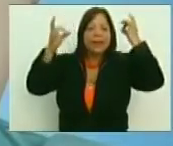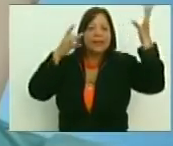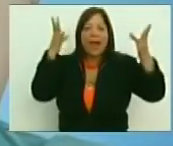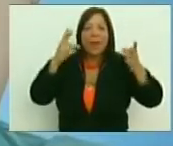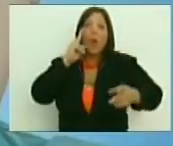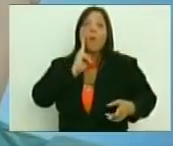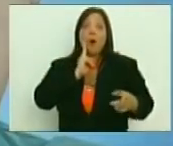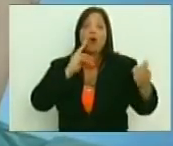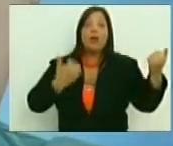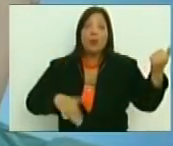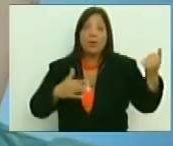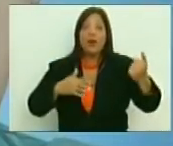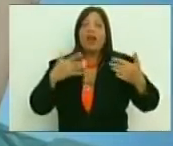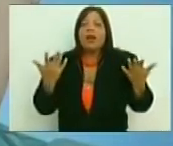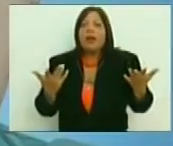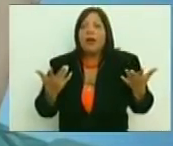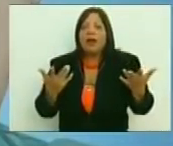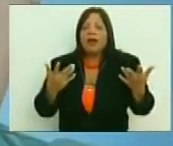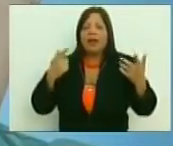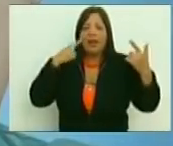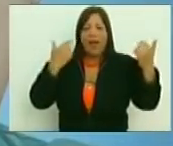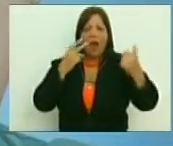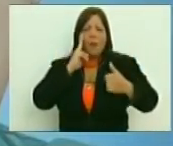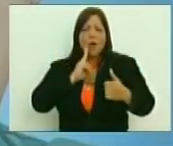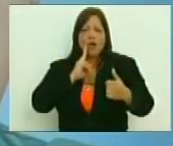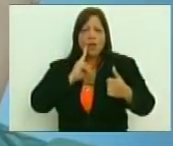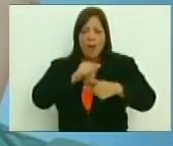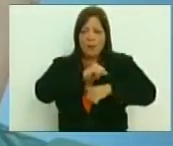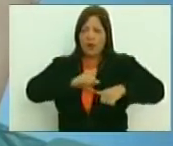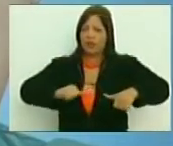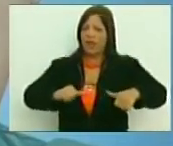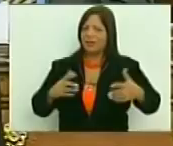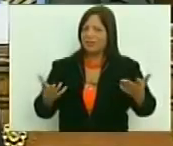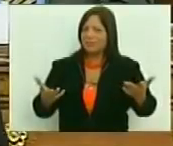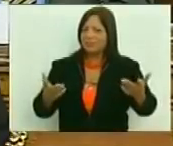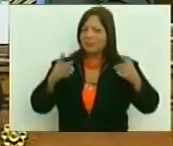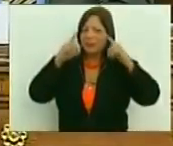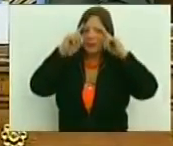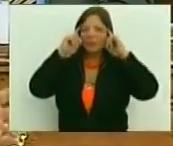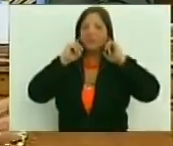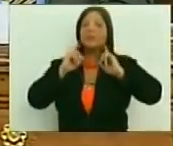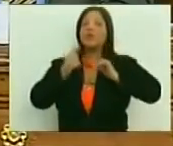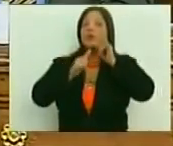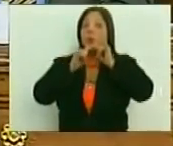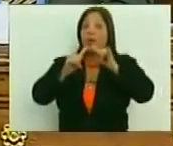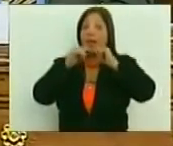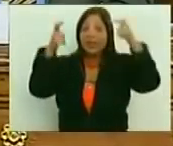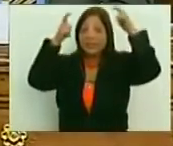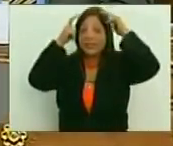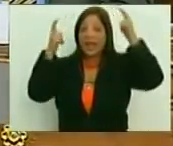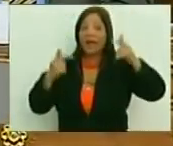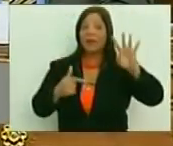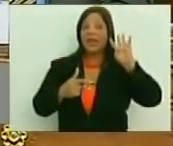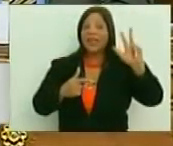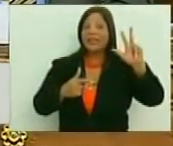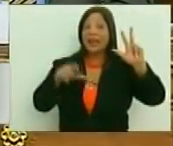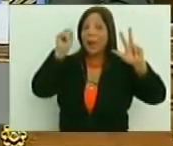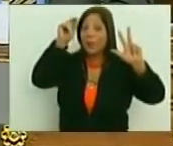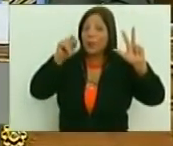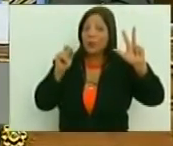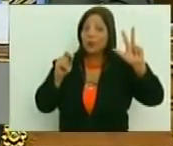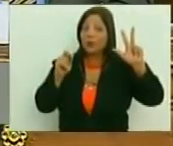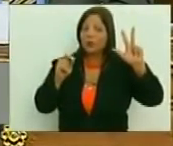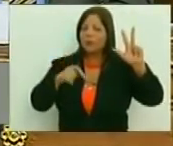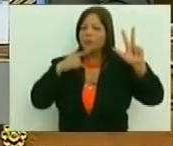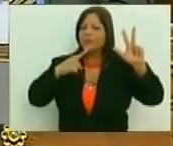abolir a la recluta. ¿Cuándo uno se imaginaba que un militar, bueno, cuando yo se lo dije a mis compañeros, le voy a decir a Chávez que tenía tres puntos en las encuestas, pero estaba